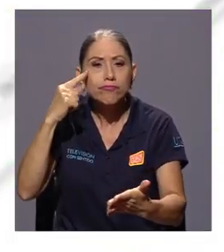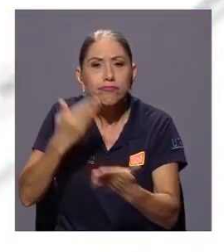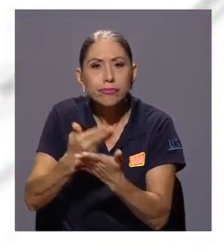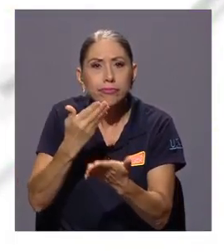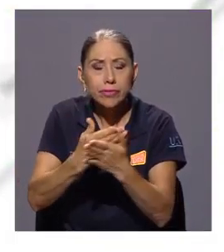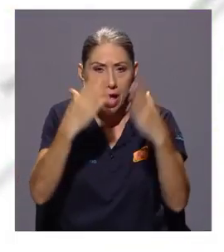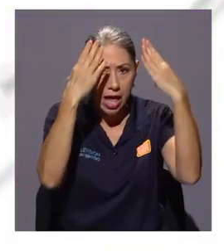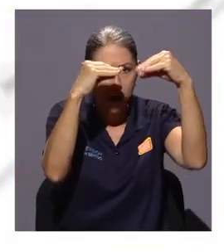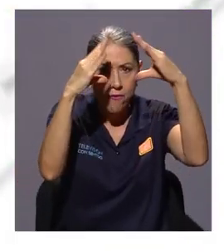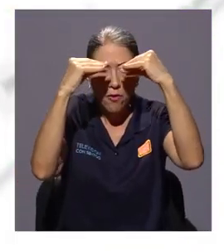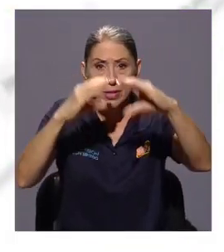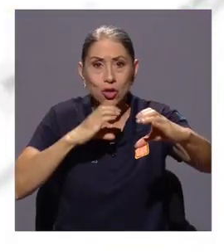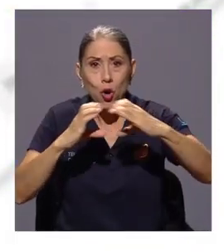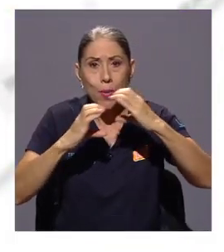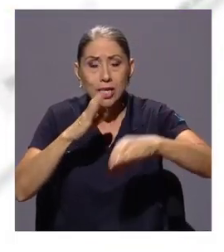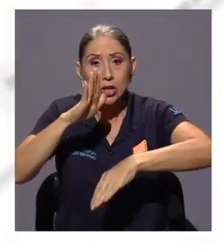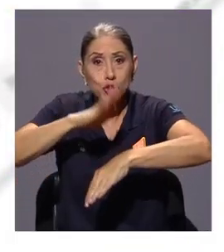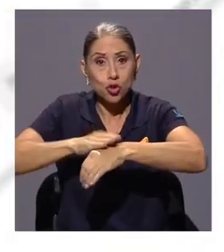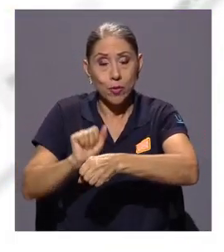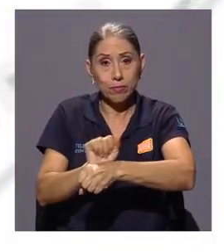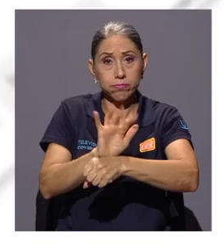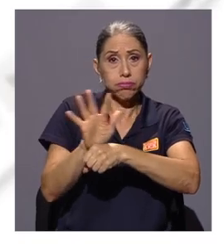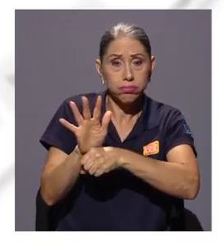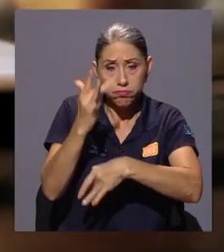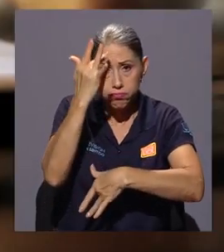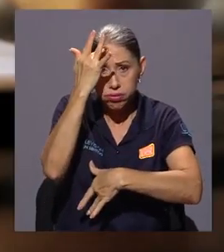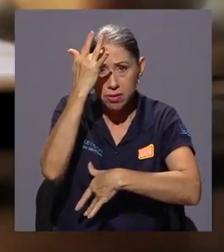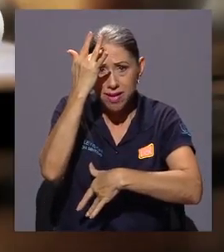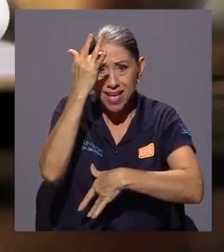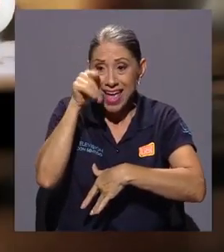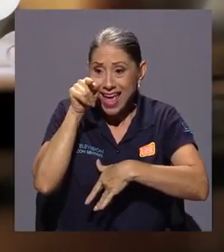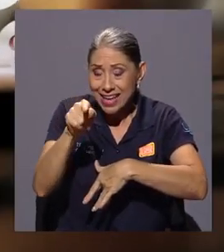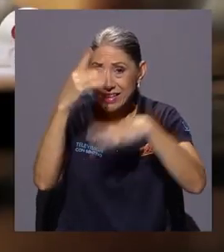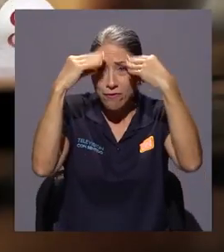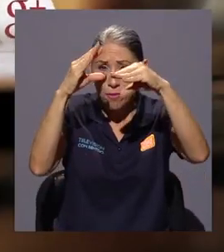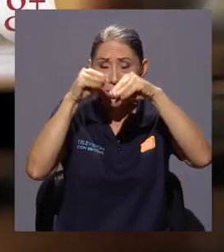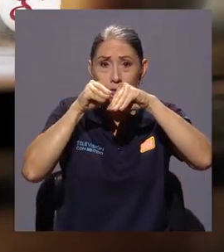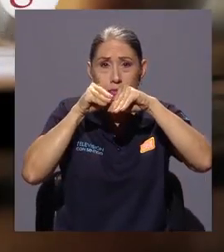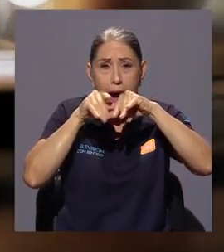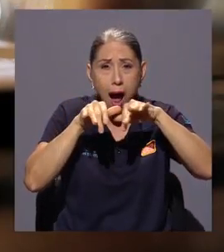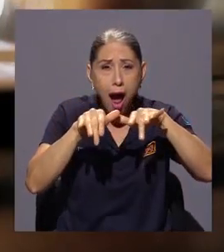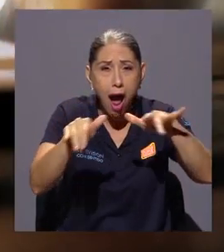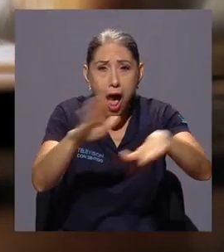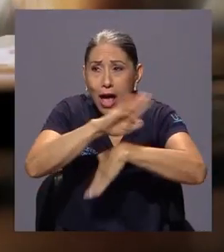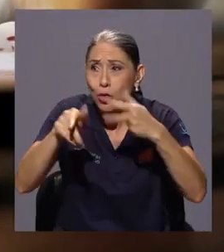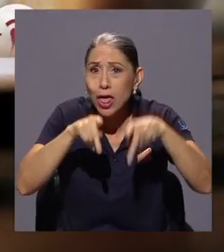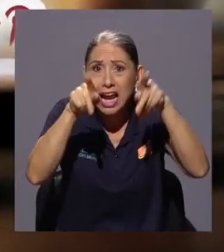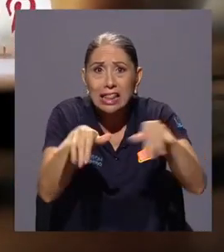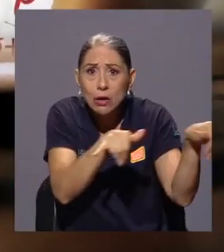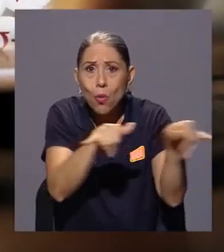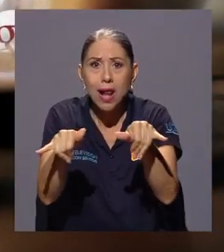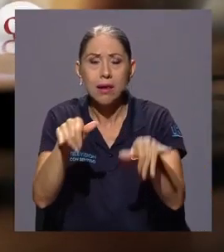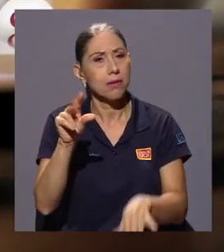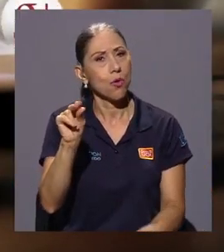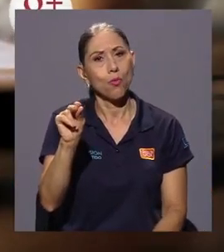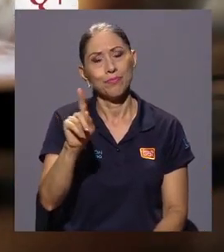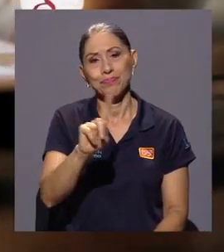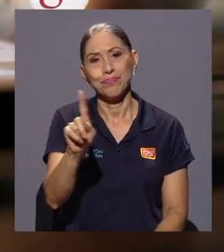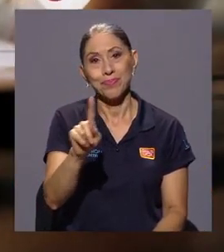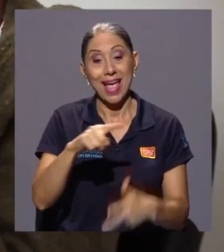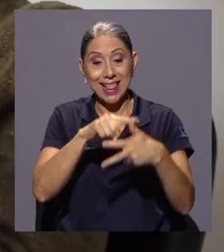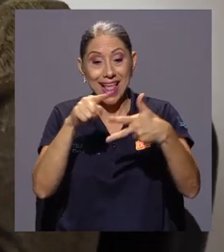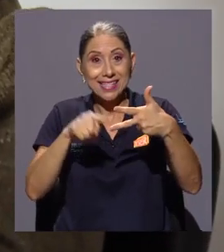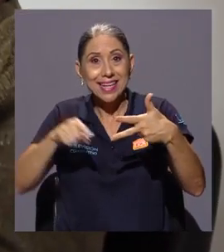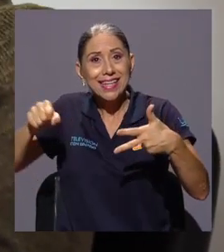información y la comunicación sobre la COVID-19 no estaba llegando a toda la población del país de la misma forma.